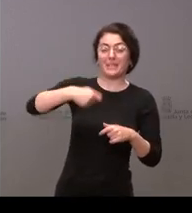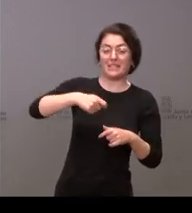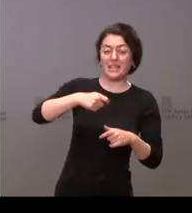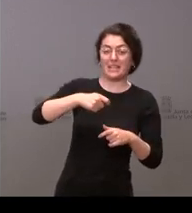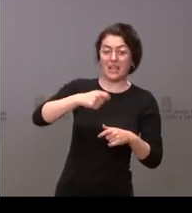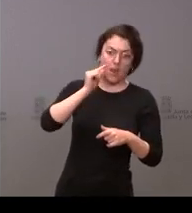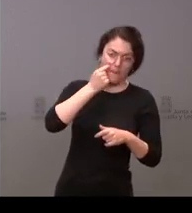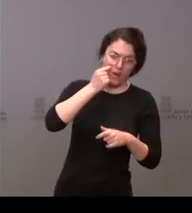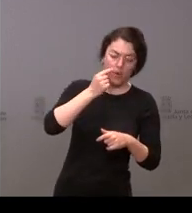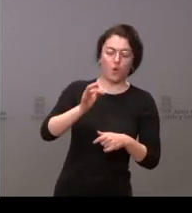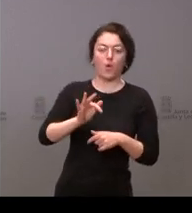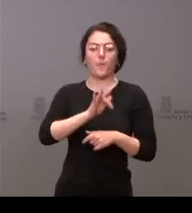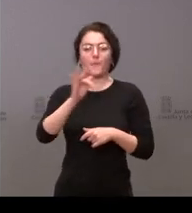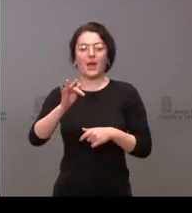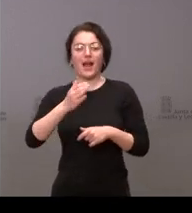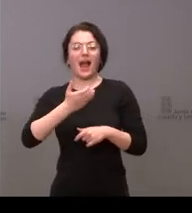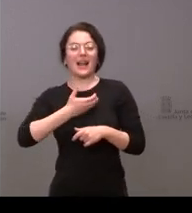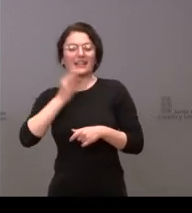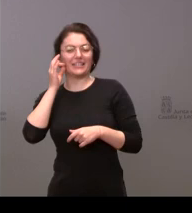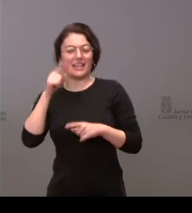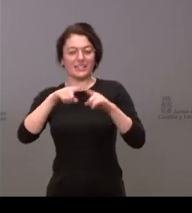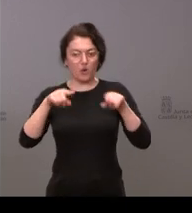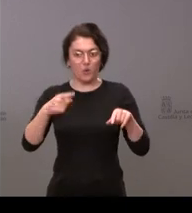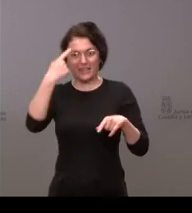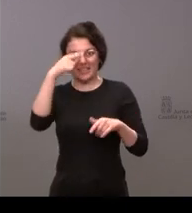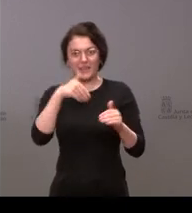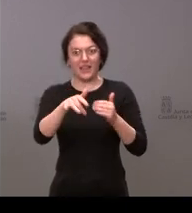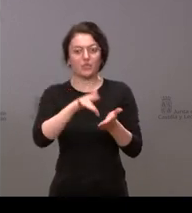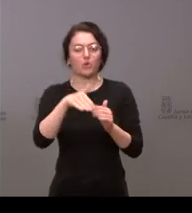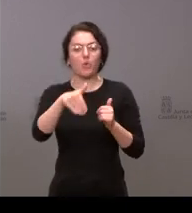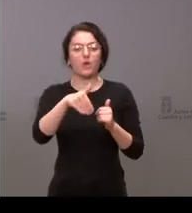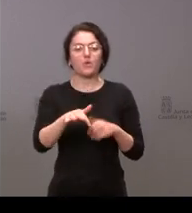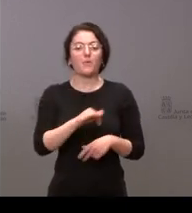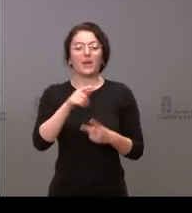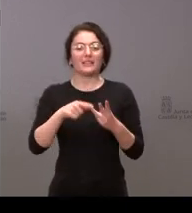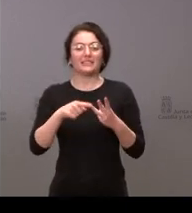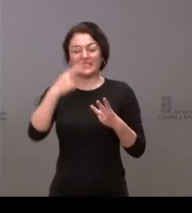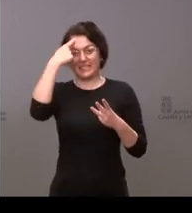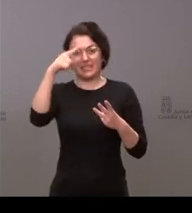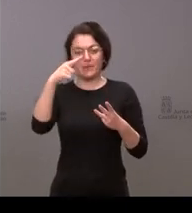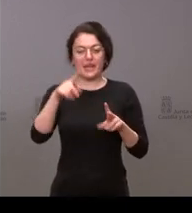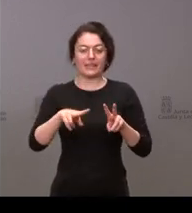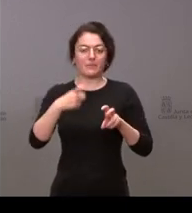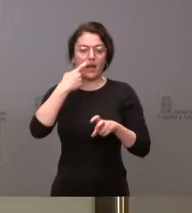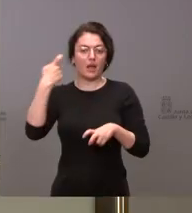para ese próximo encuentro y, por último, conocer los datos relacionados entre Ucrania y Segovia. Gracias.